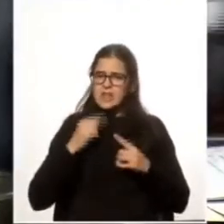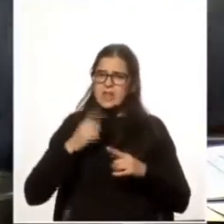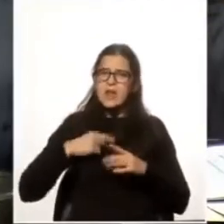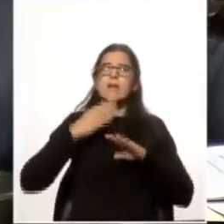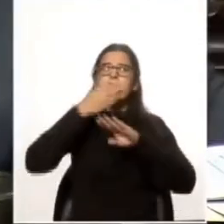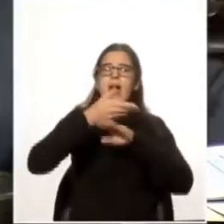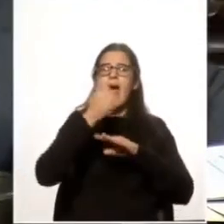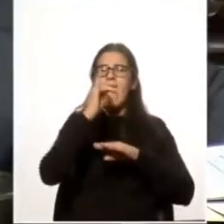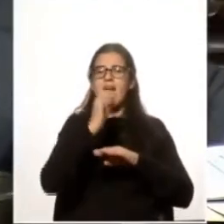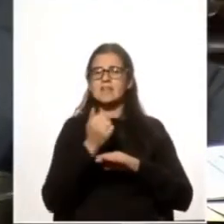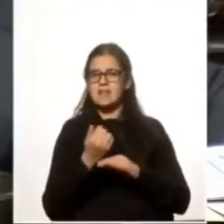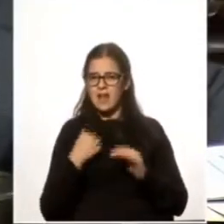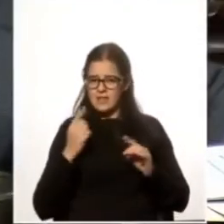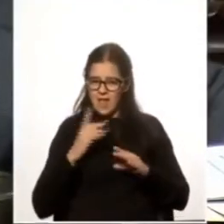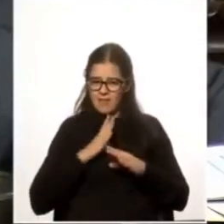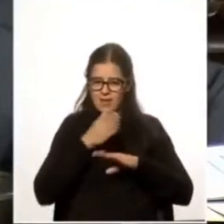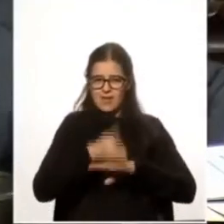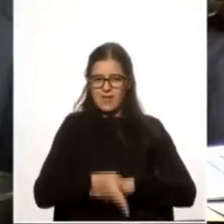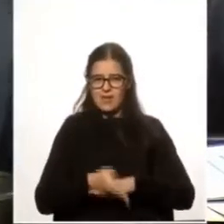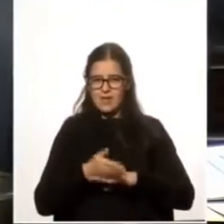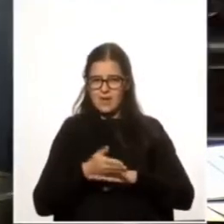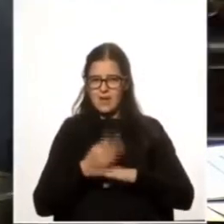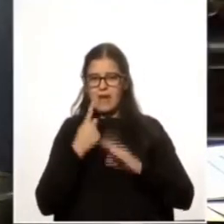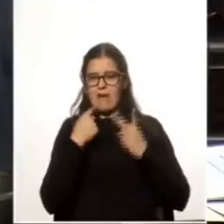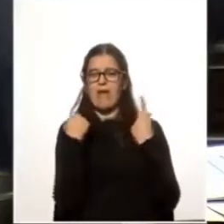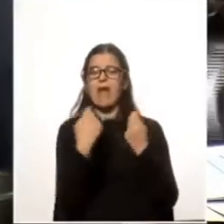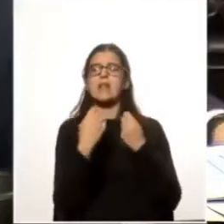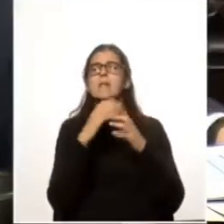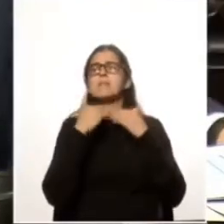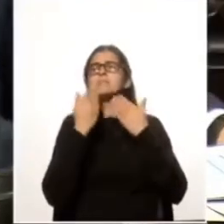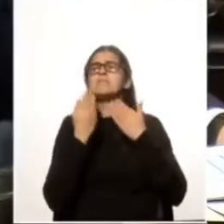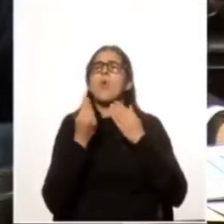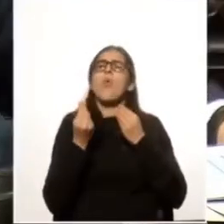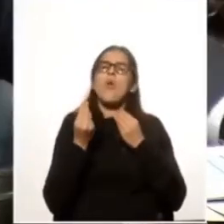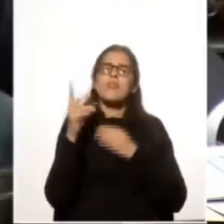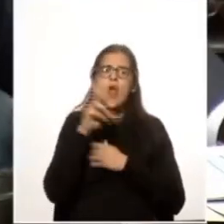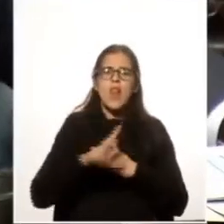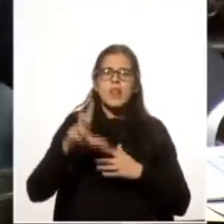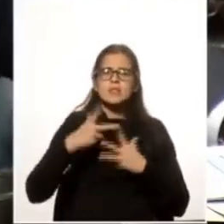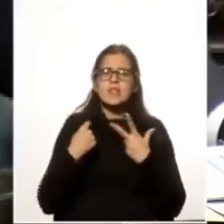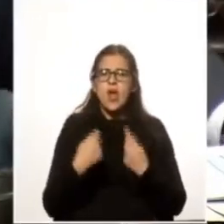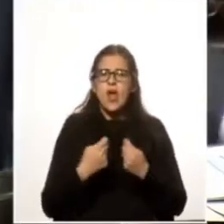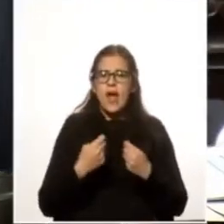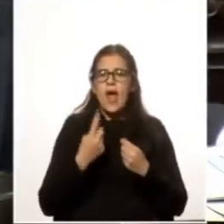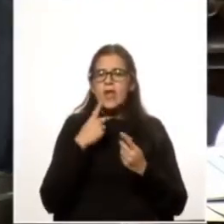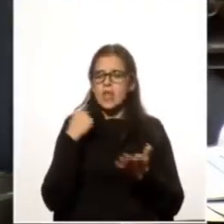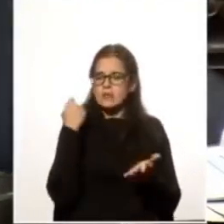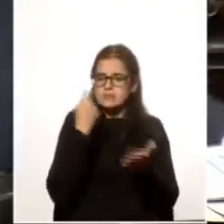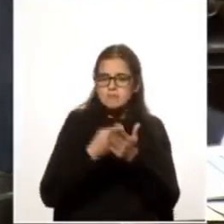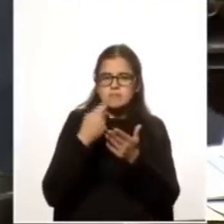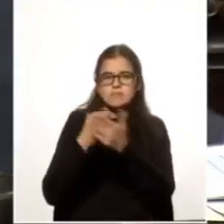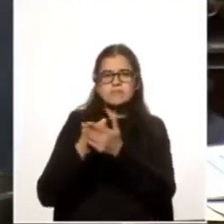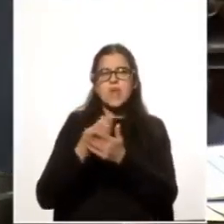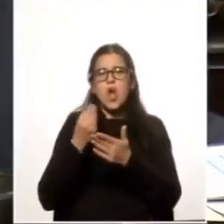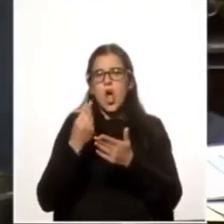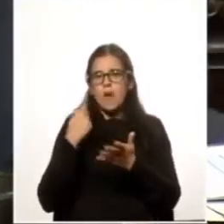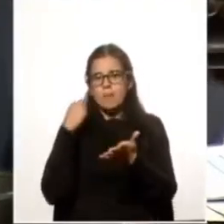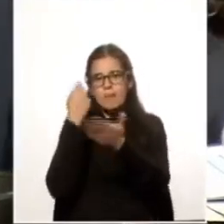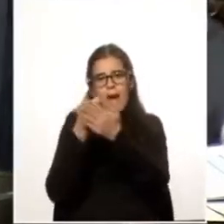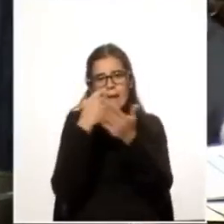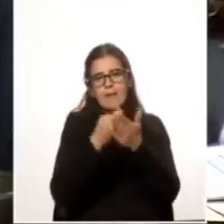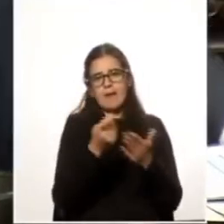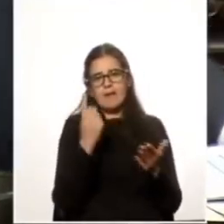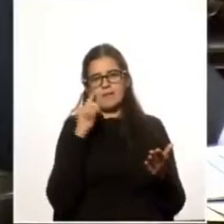ir a la Haya y gastamos no sé cuántos liceos en el pago de los honorarios de la Haya